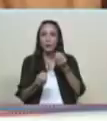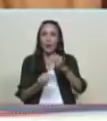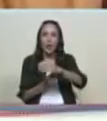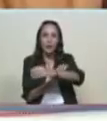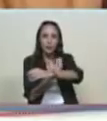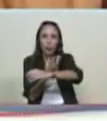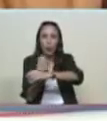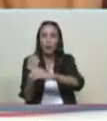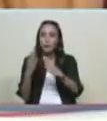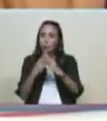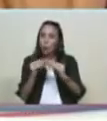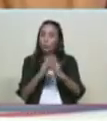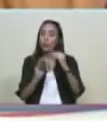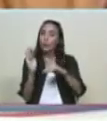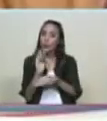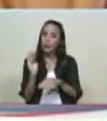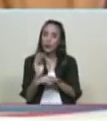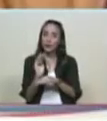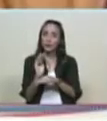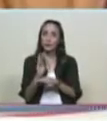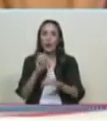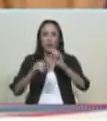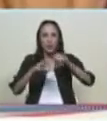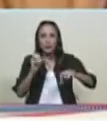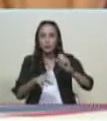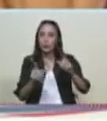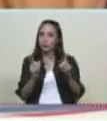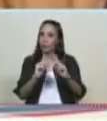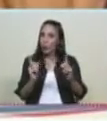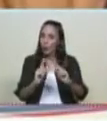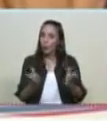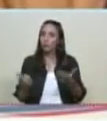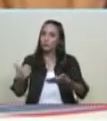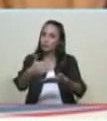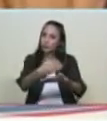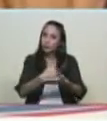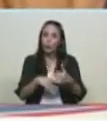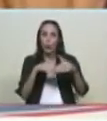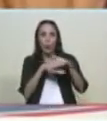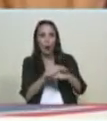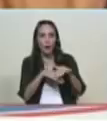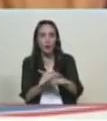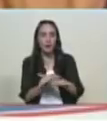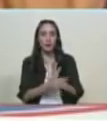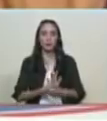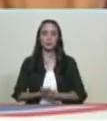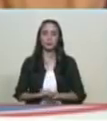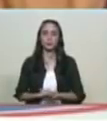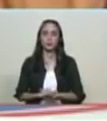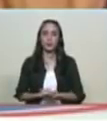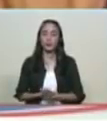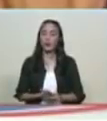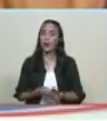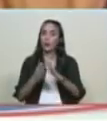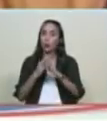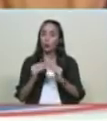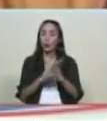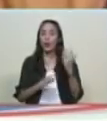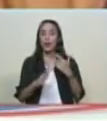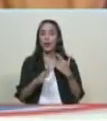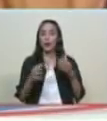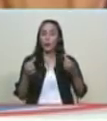nosotros y a usted y a nuestro gobierno revolucionario el programa de las naciones unidas el 25 de enero nos emitió una